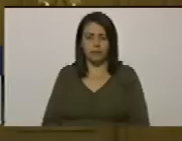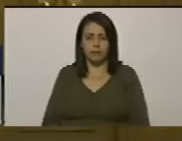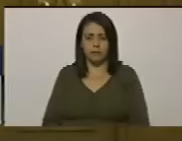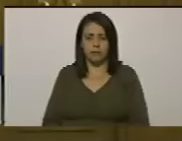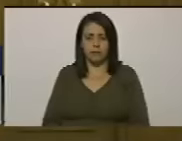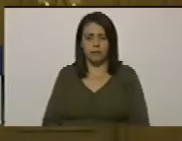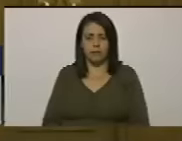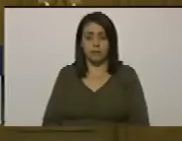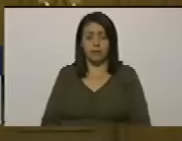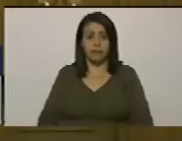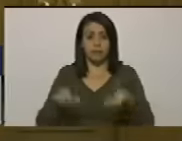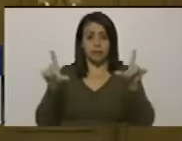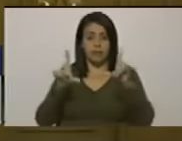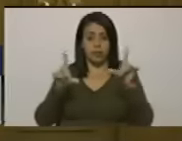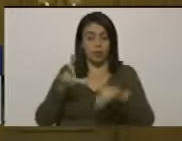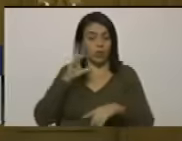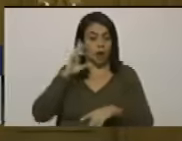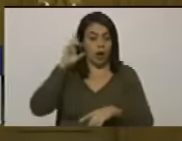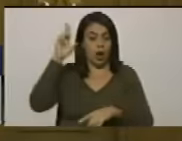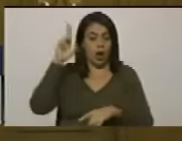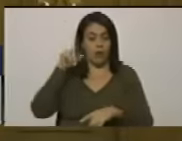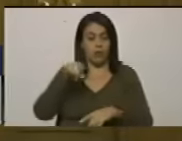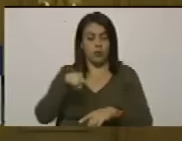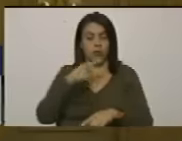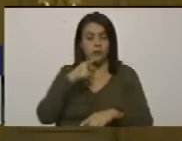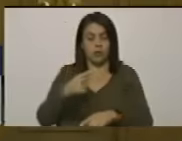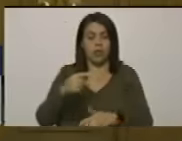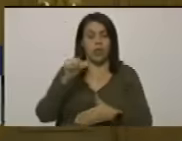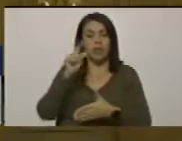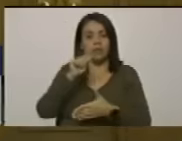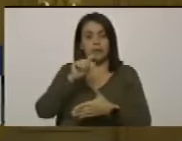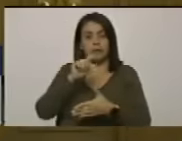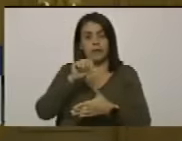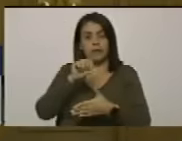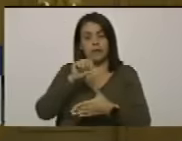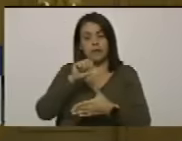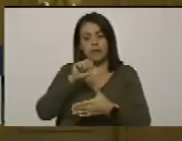de los medios de comunicación como Telesur y otros